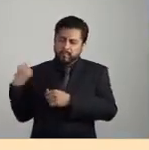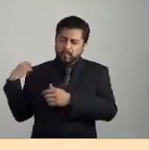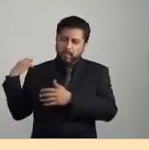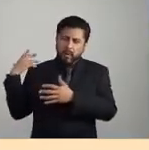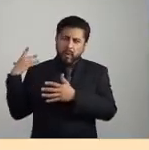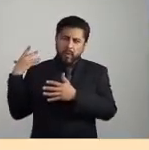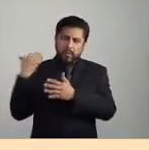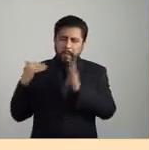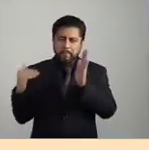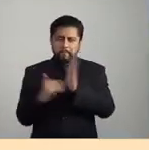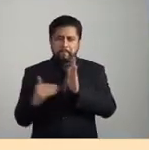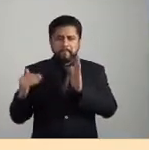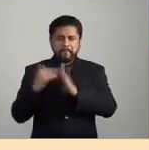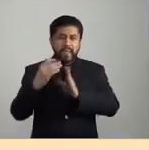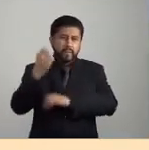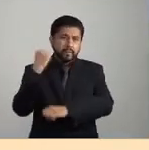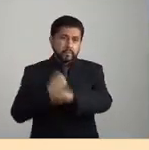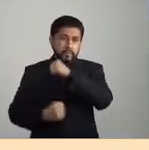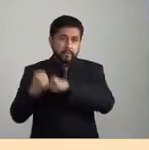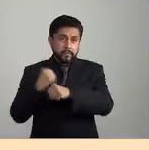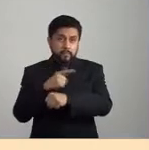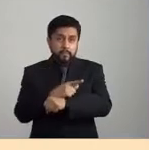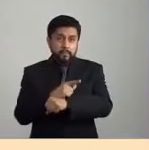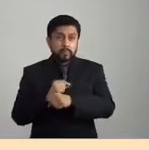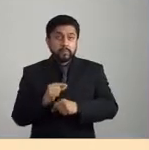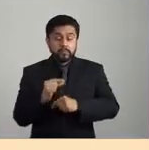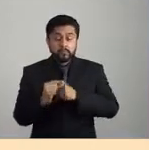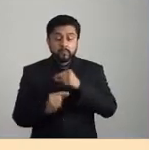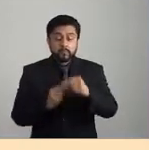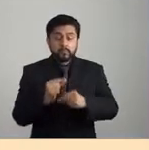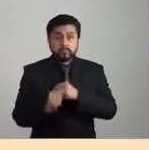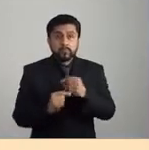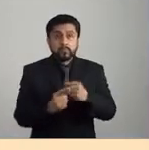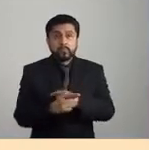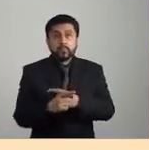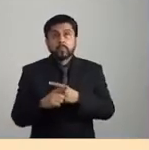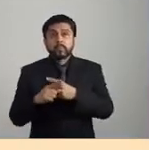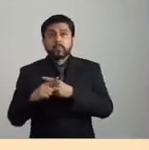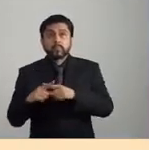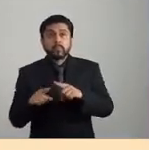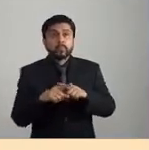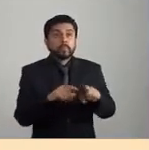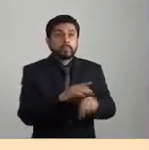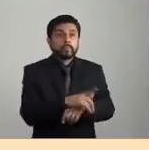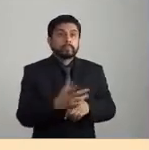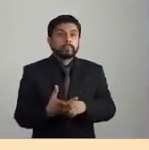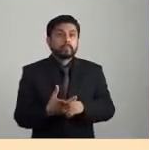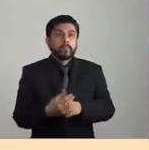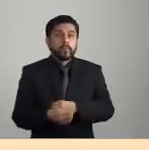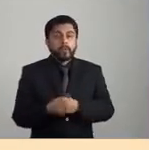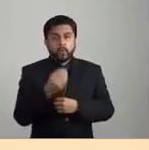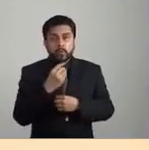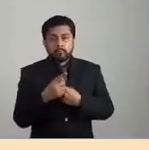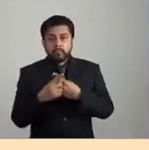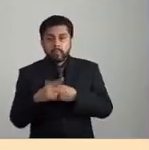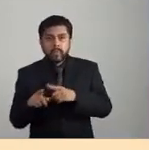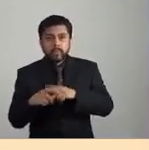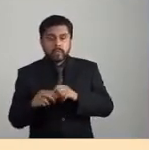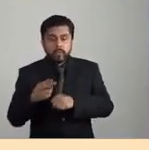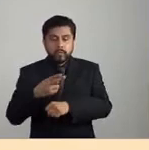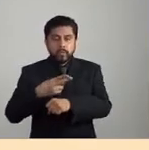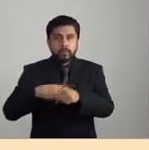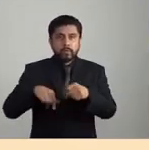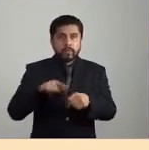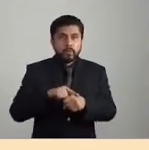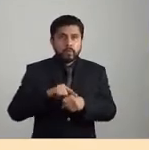millones de años, de lo que sería una base orgánica descompuesta y sometida a altas